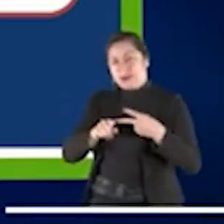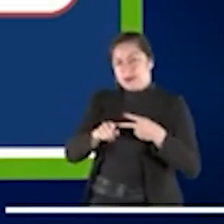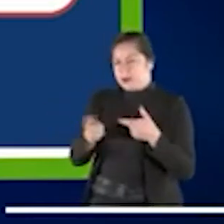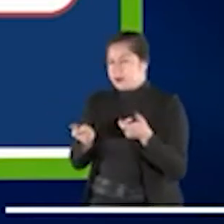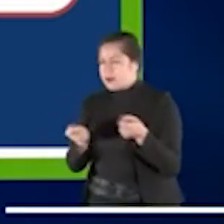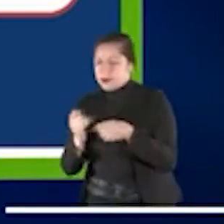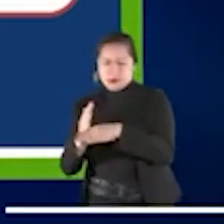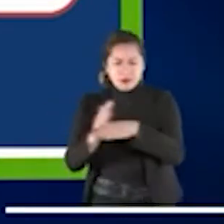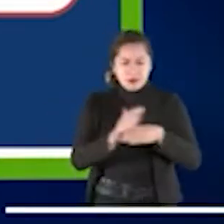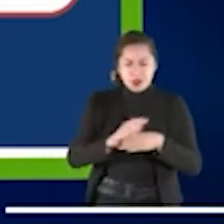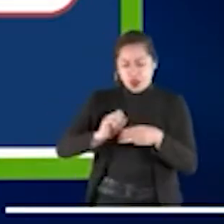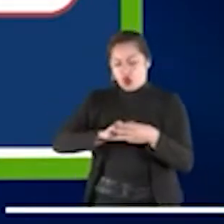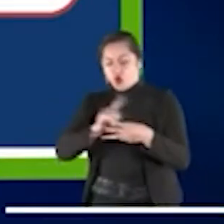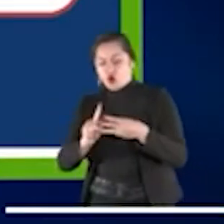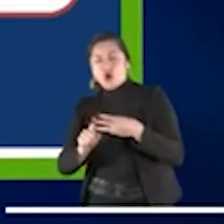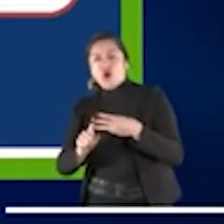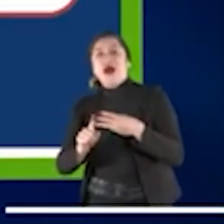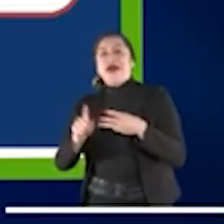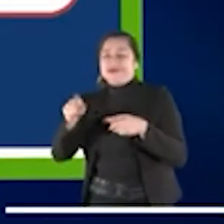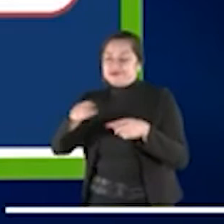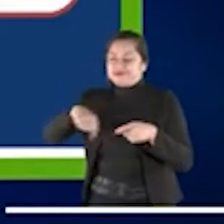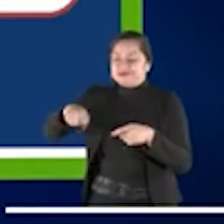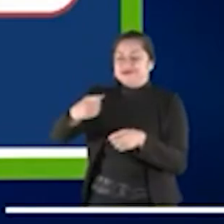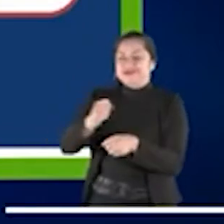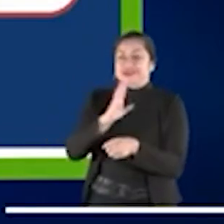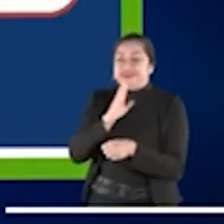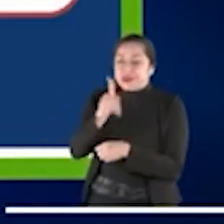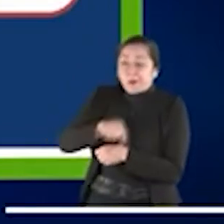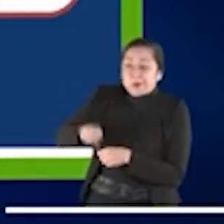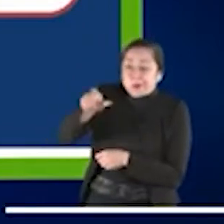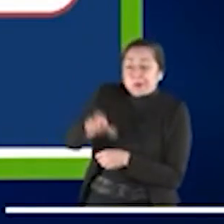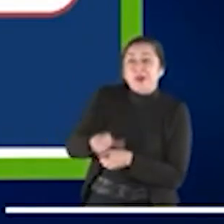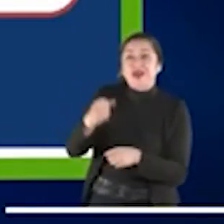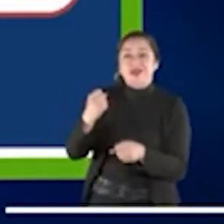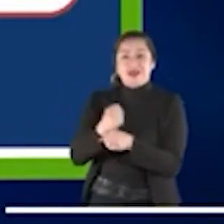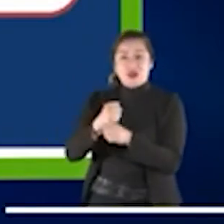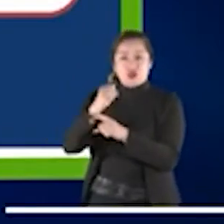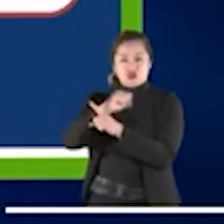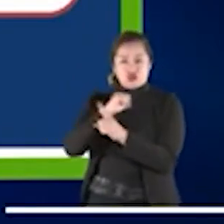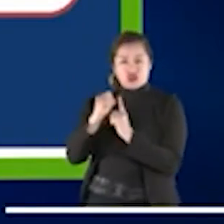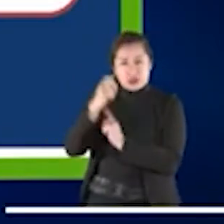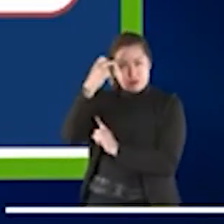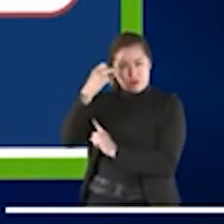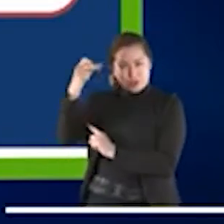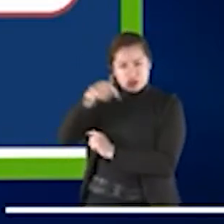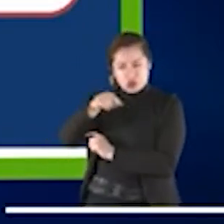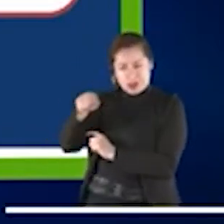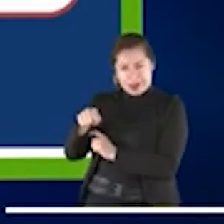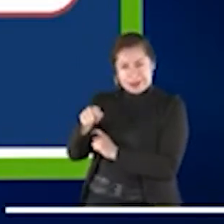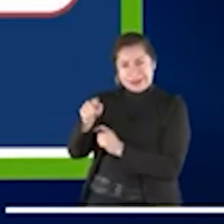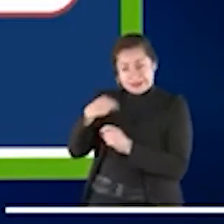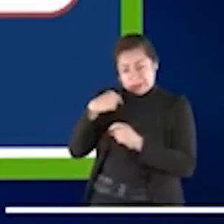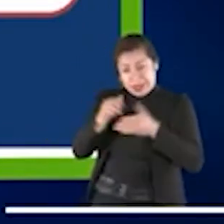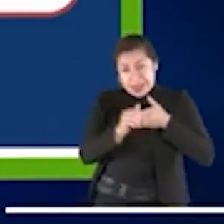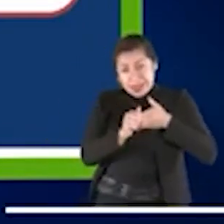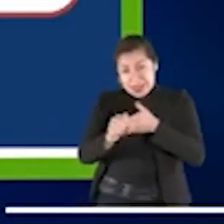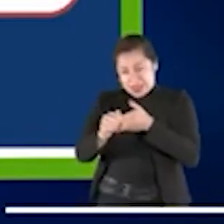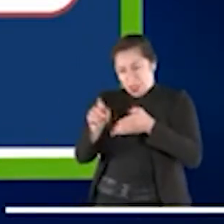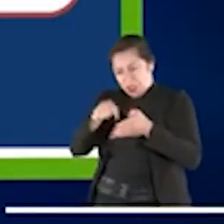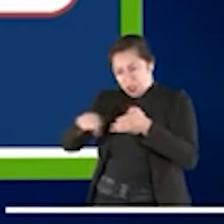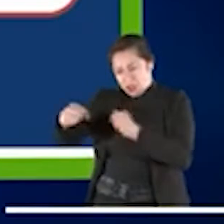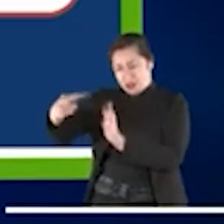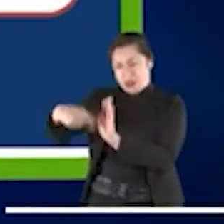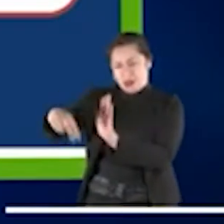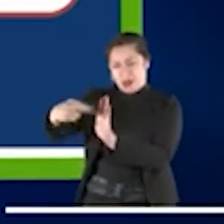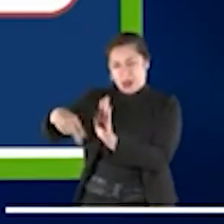son los trabajadores sociales. Y a través de estas tres, no entraré mucho en detalle, pero os quería presentar un poco